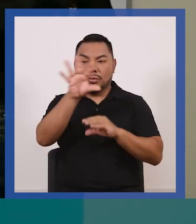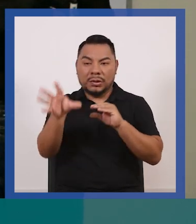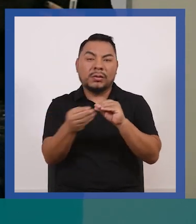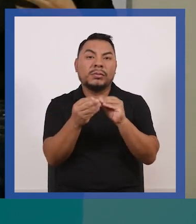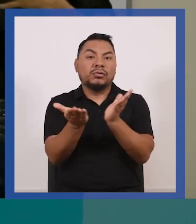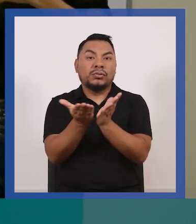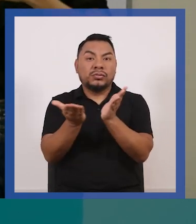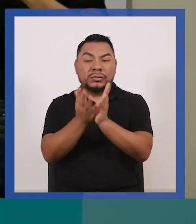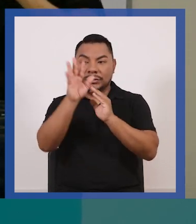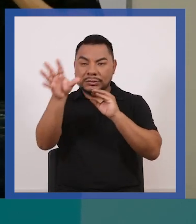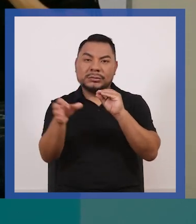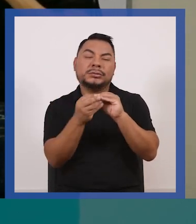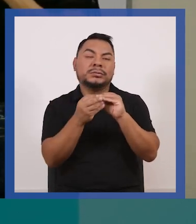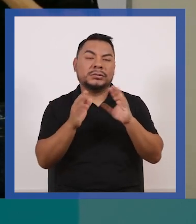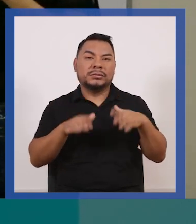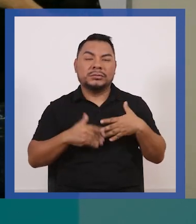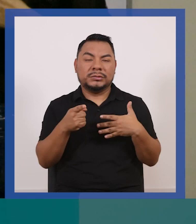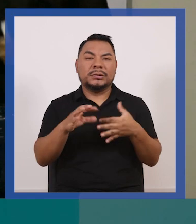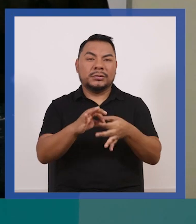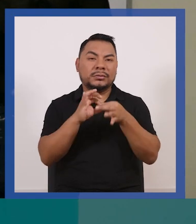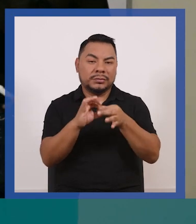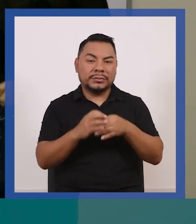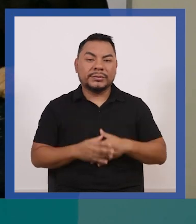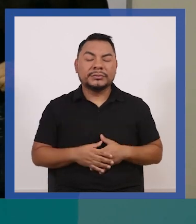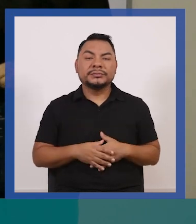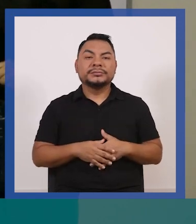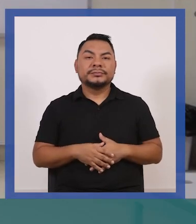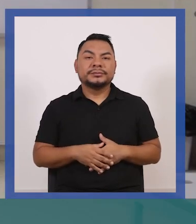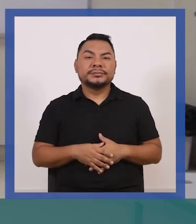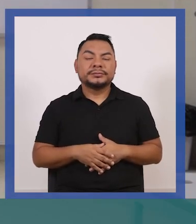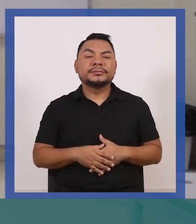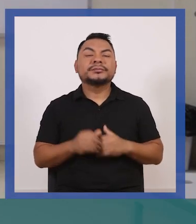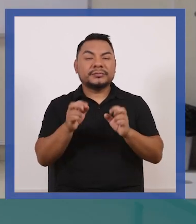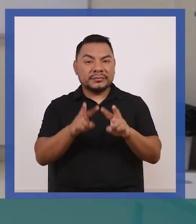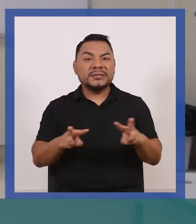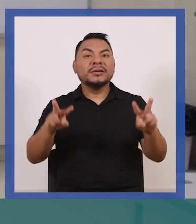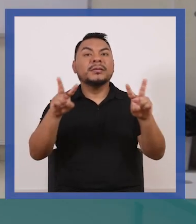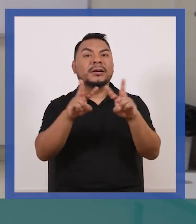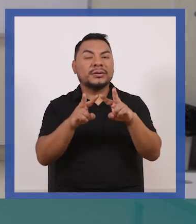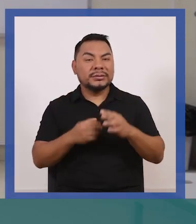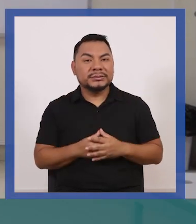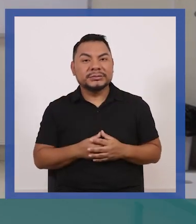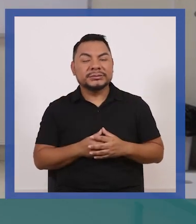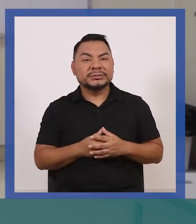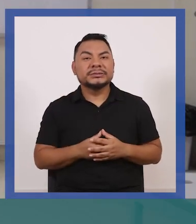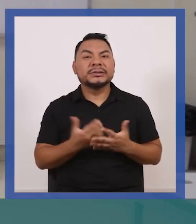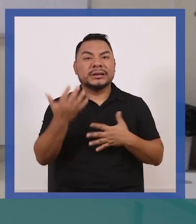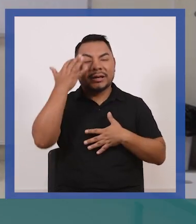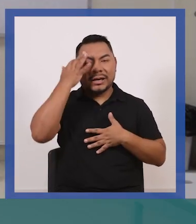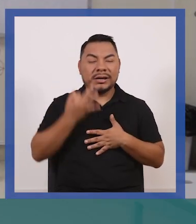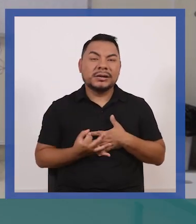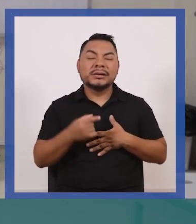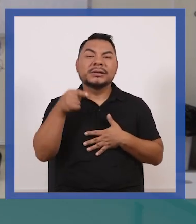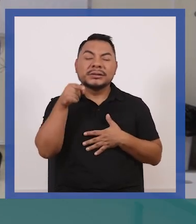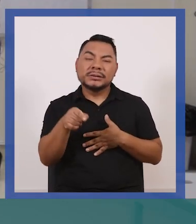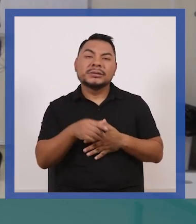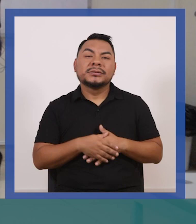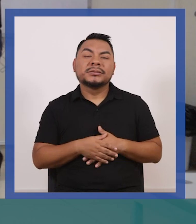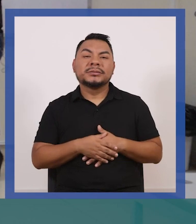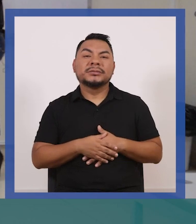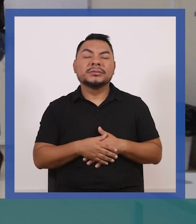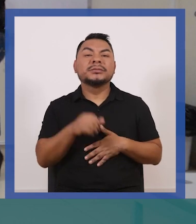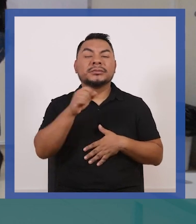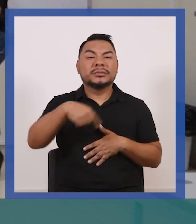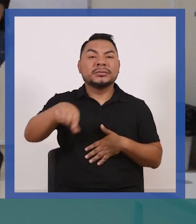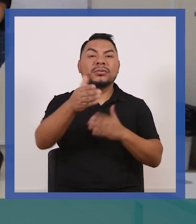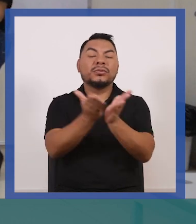puede complementar. Para mí es algo que va de la mano, ¿no? en valores. Creo que esto,